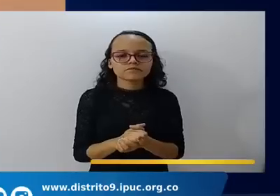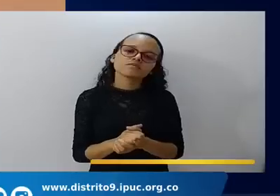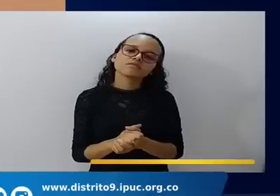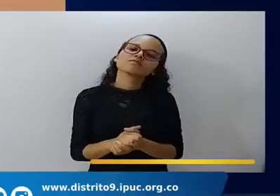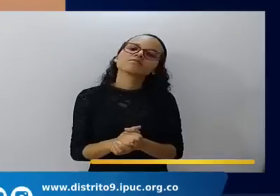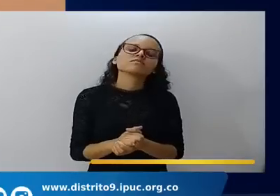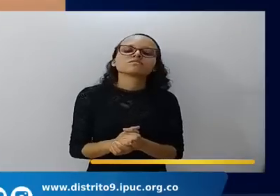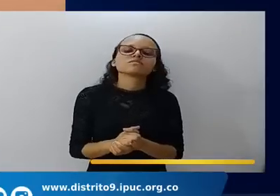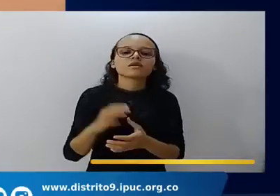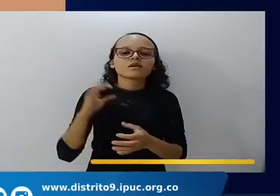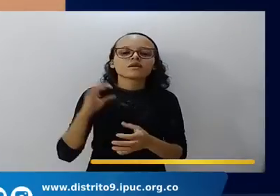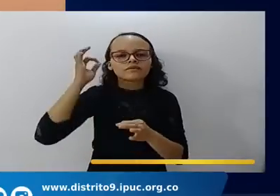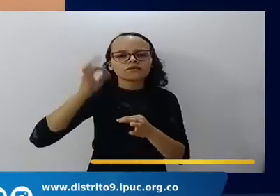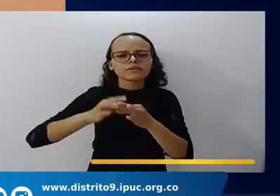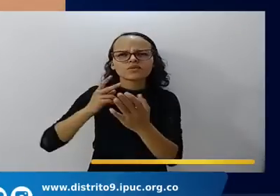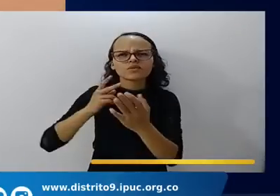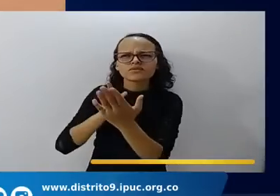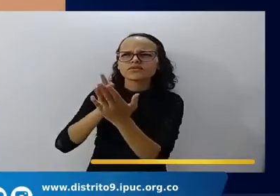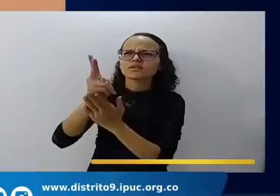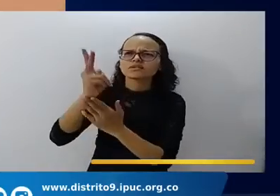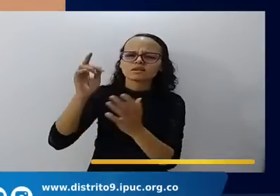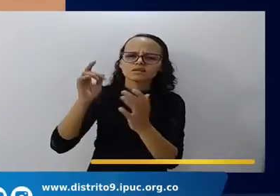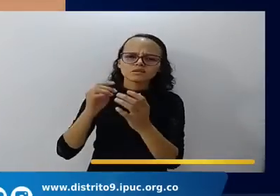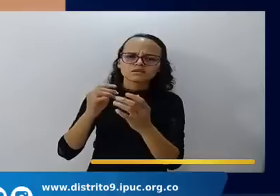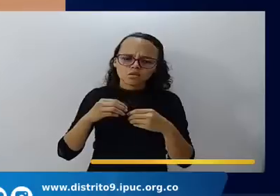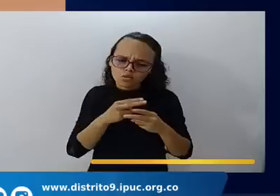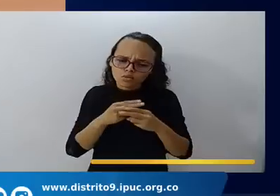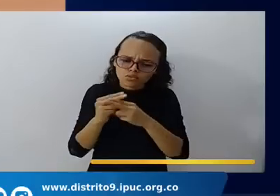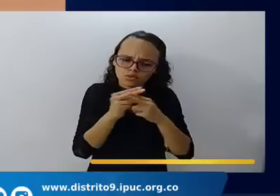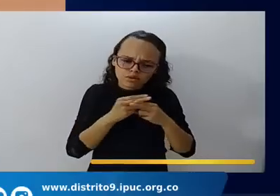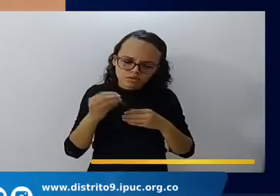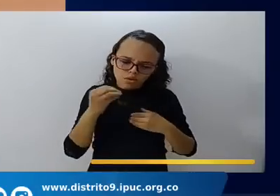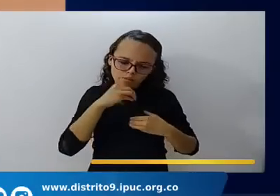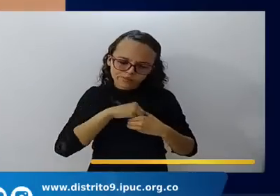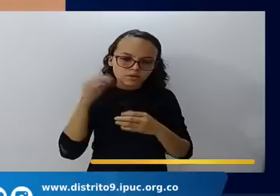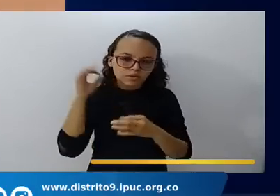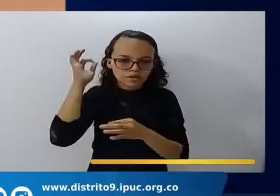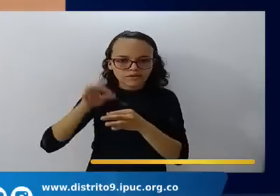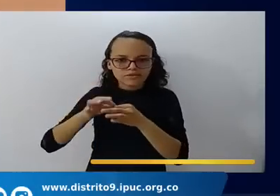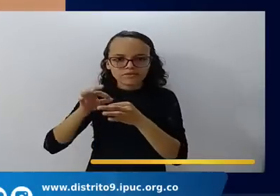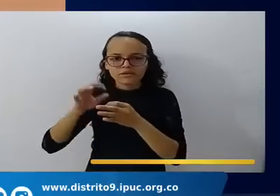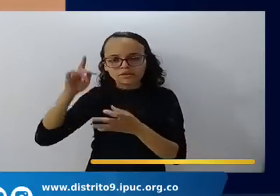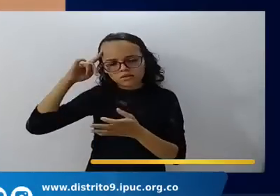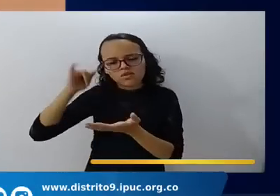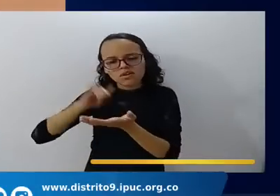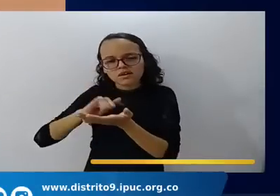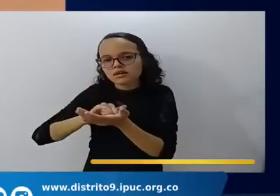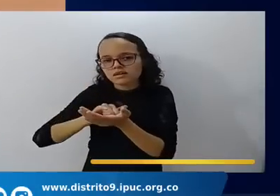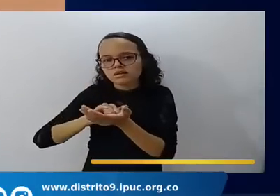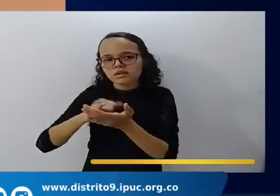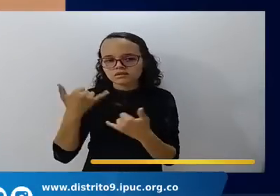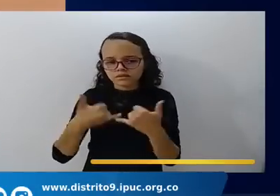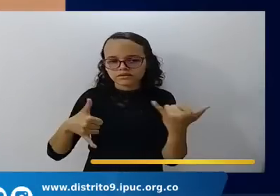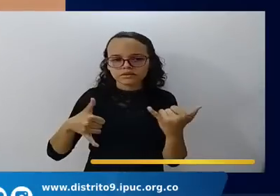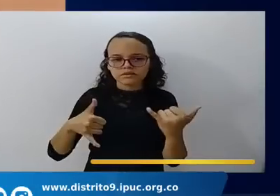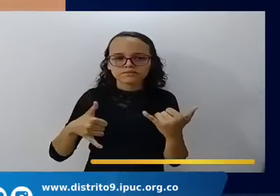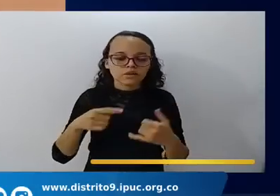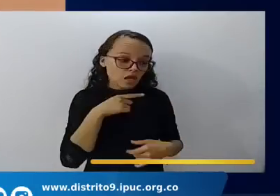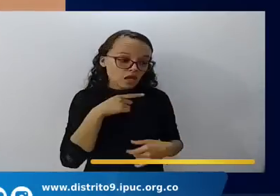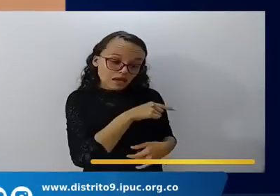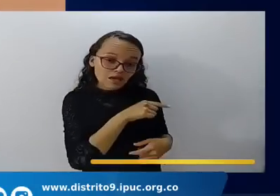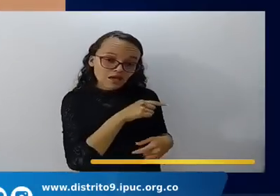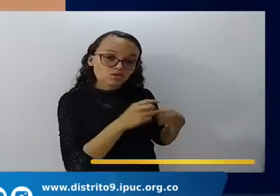fueron fieles al señor guardando la fe que recibieron hasta el final que por fe conquistaron reinos hicieron